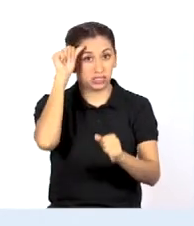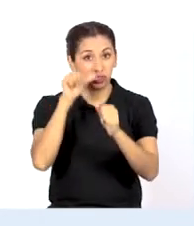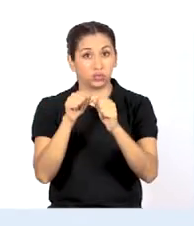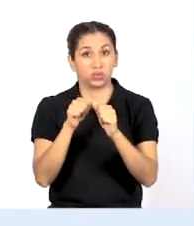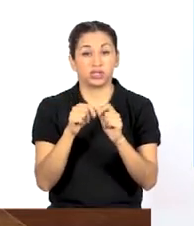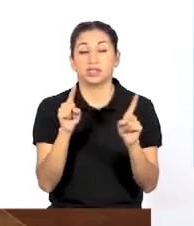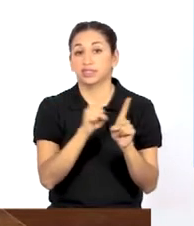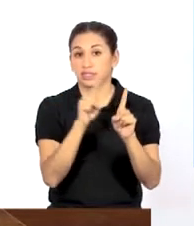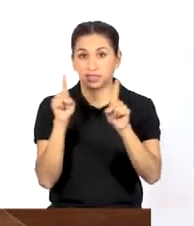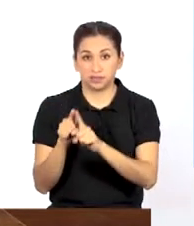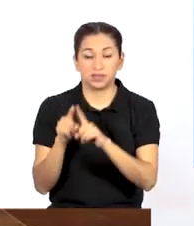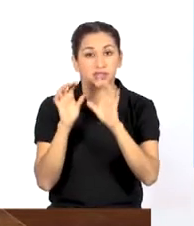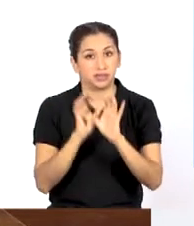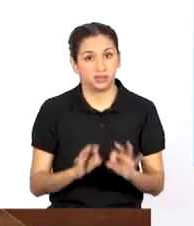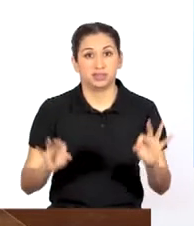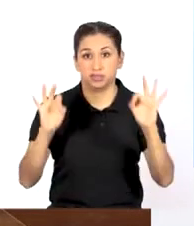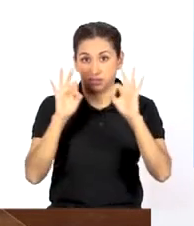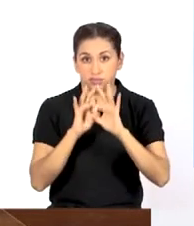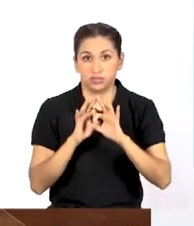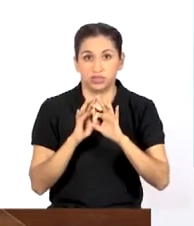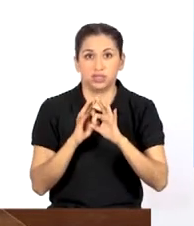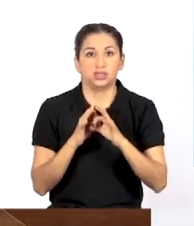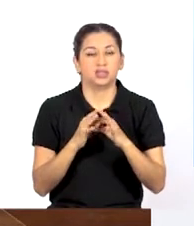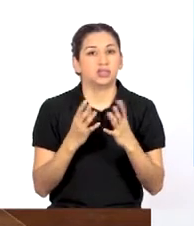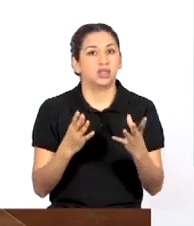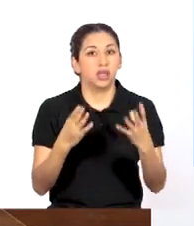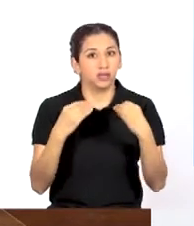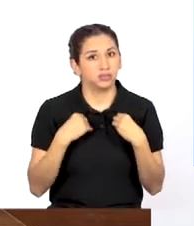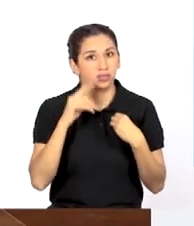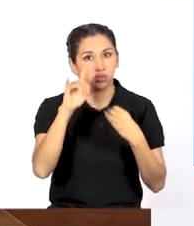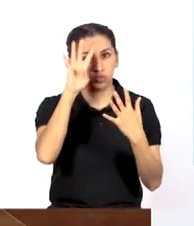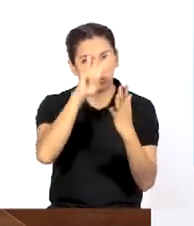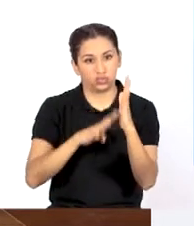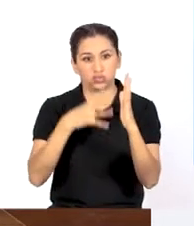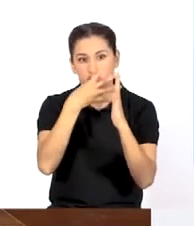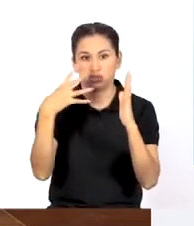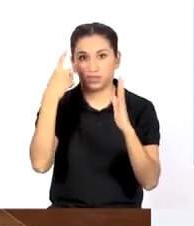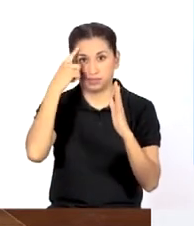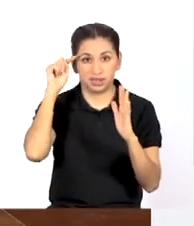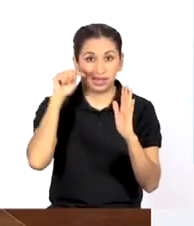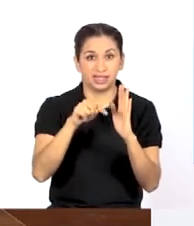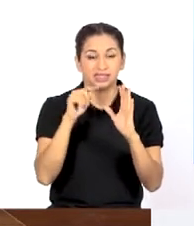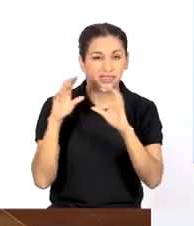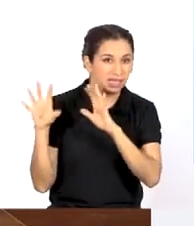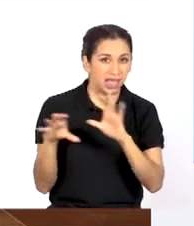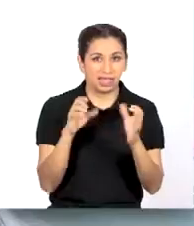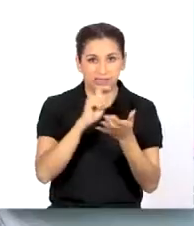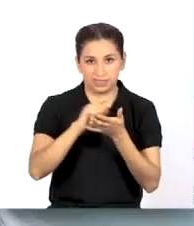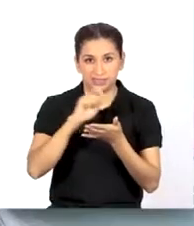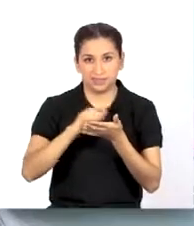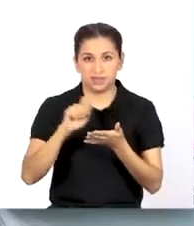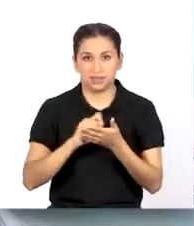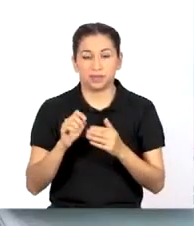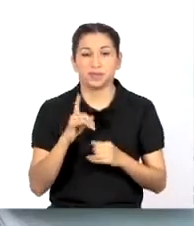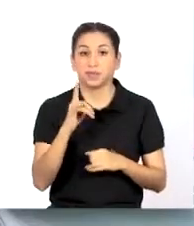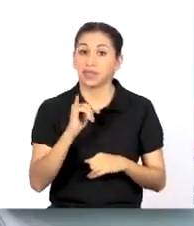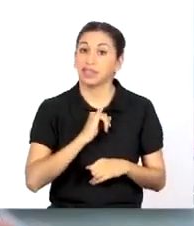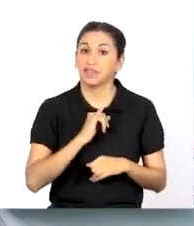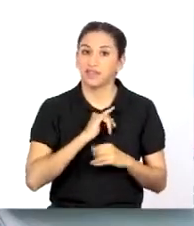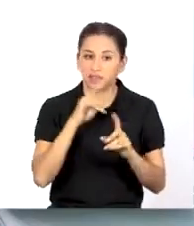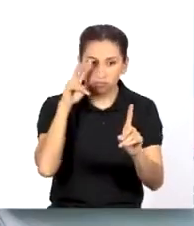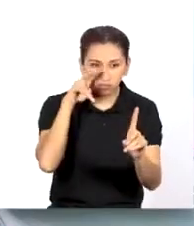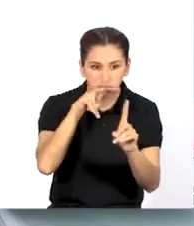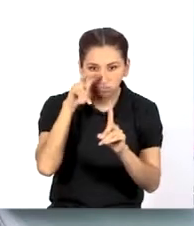Recuerda que también es importante considerar un cronograma para estas actividades. Con la